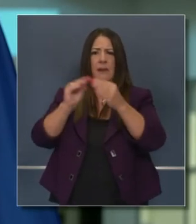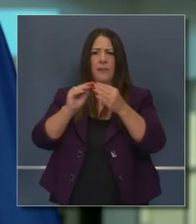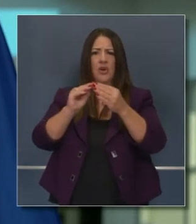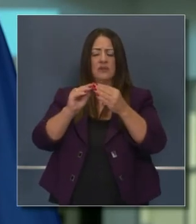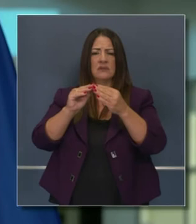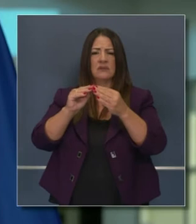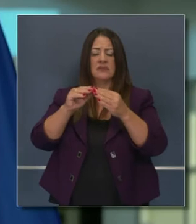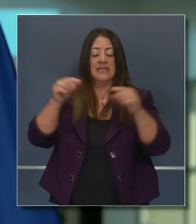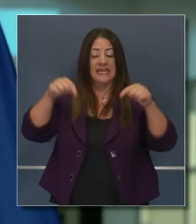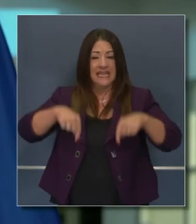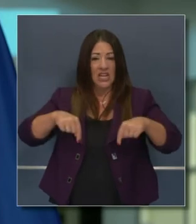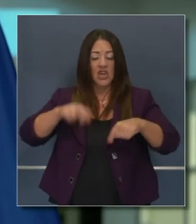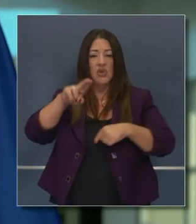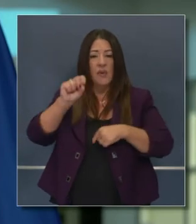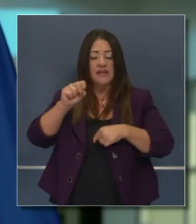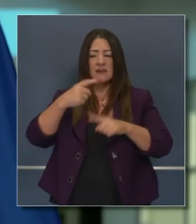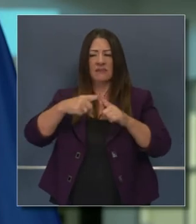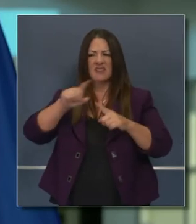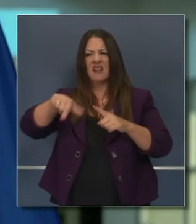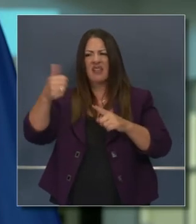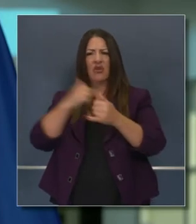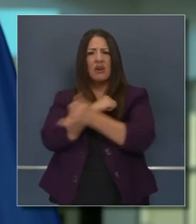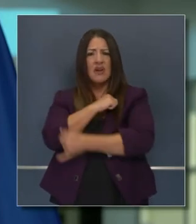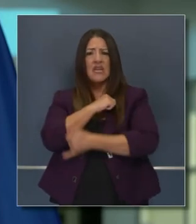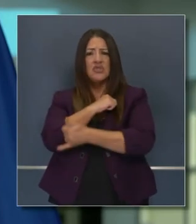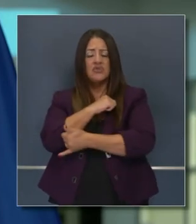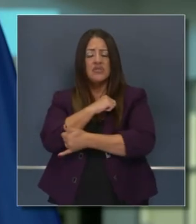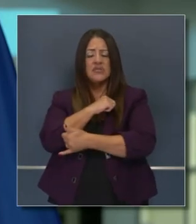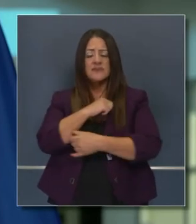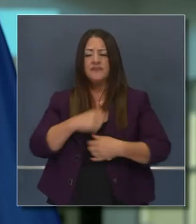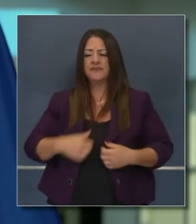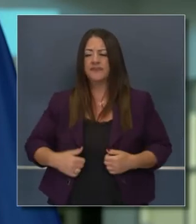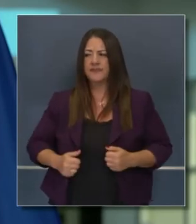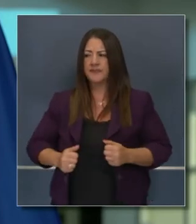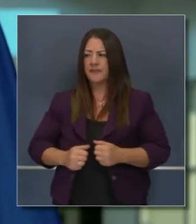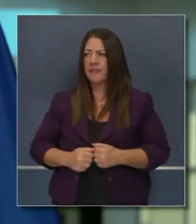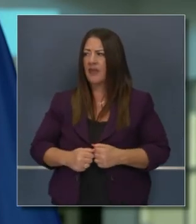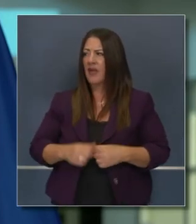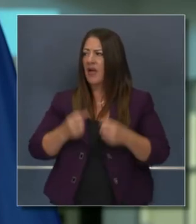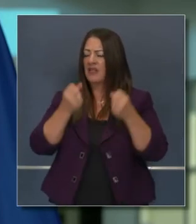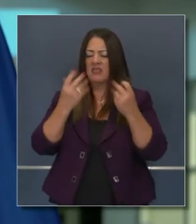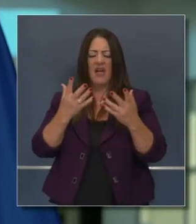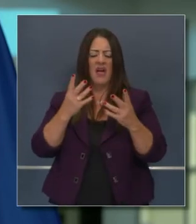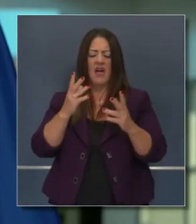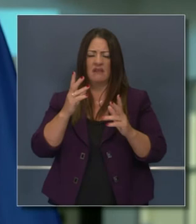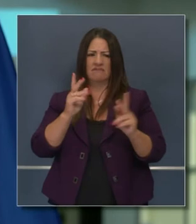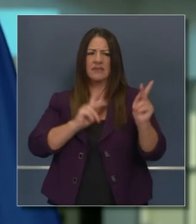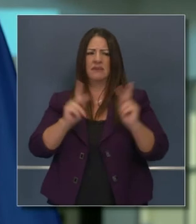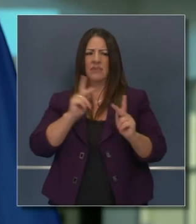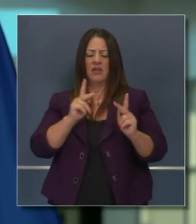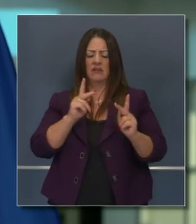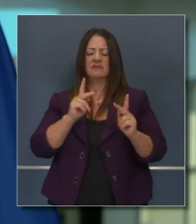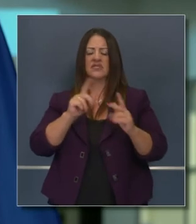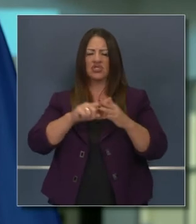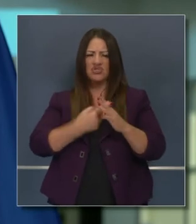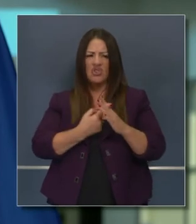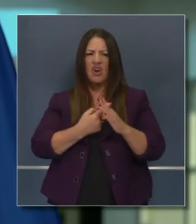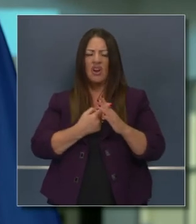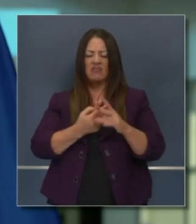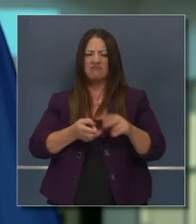un aumento en el número de casos. Notablemente en algunos países que tendí